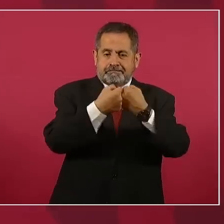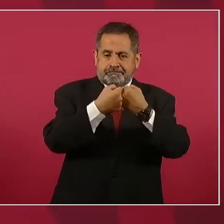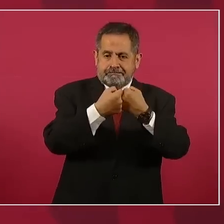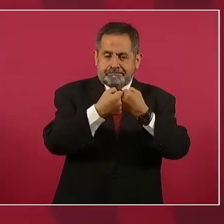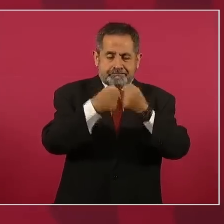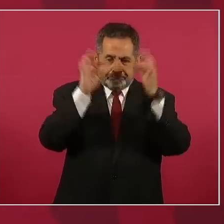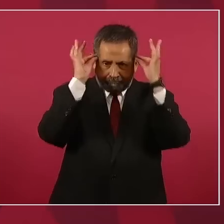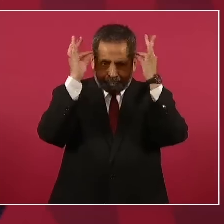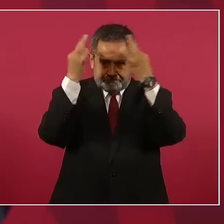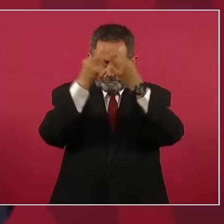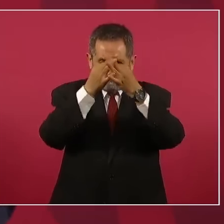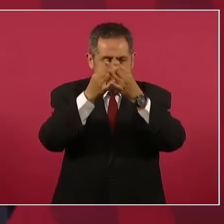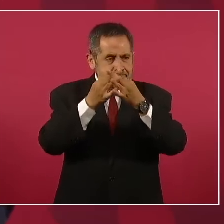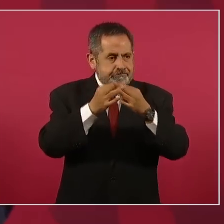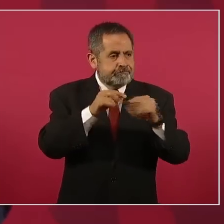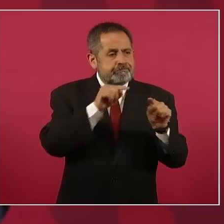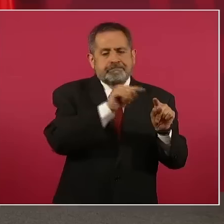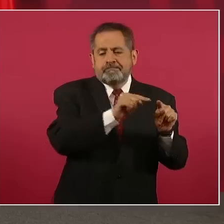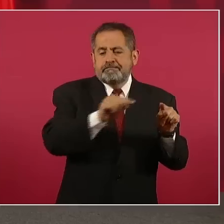fronteriza.